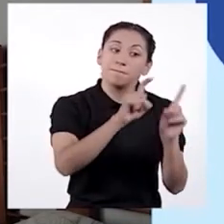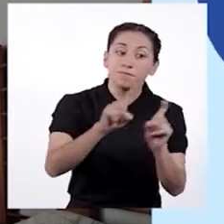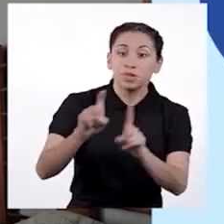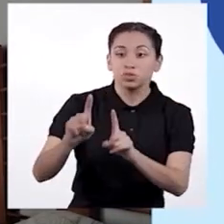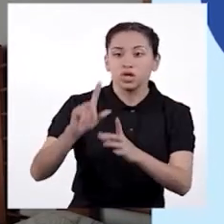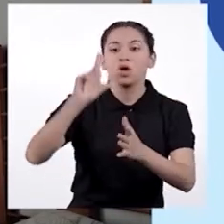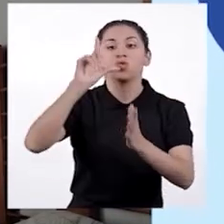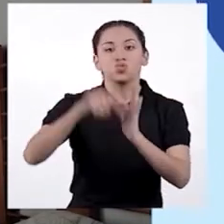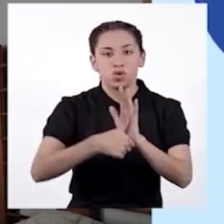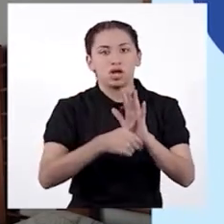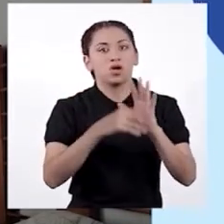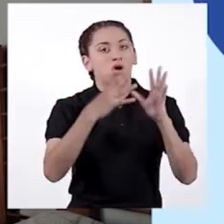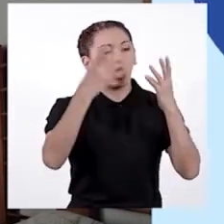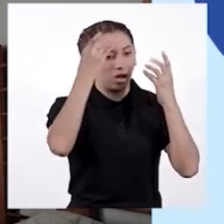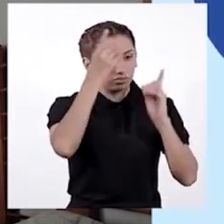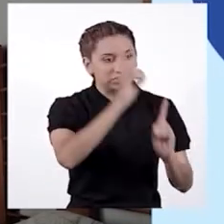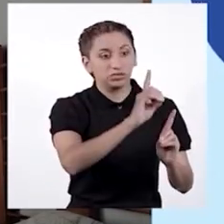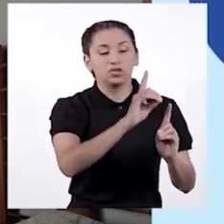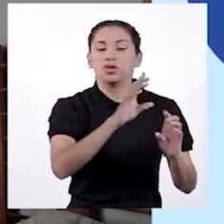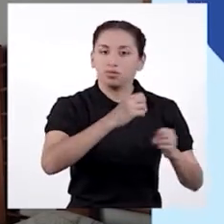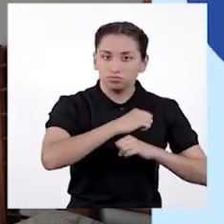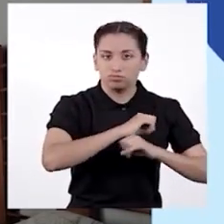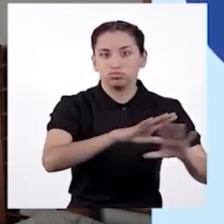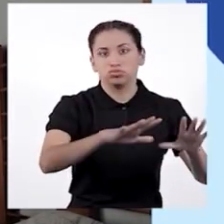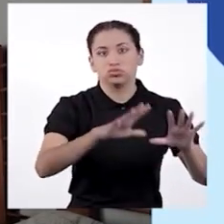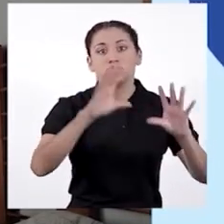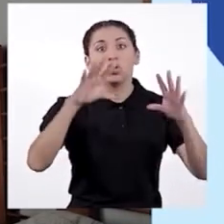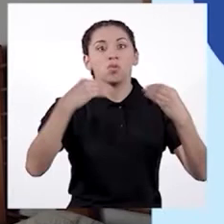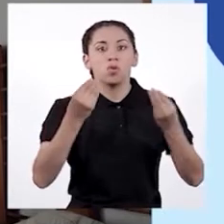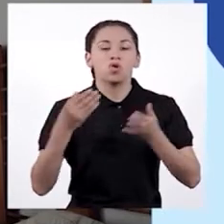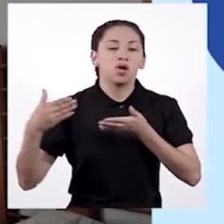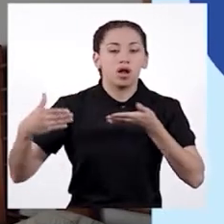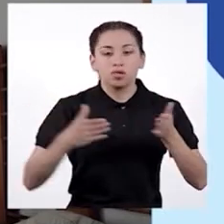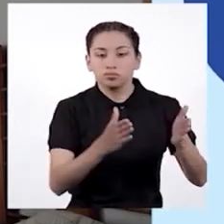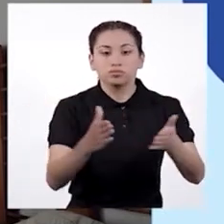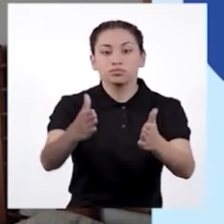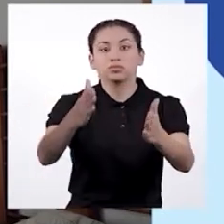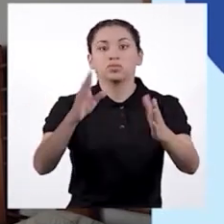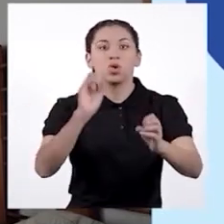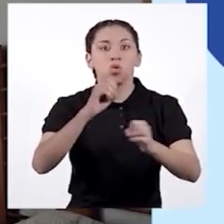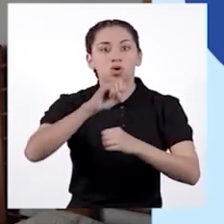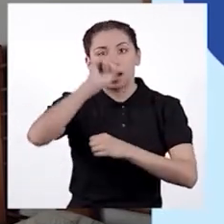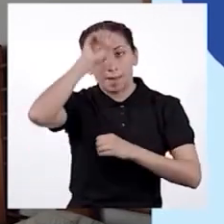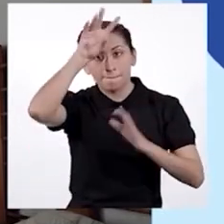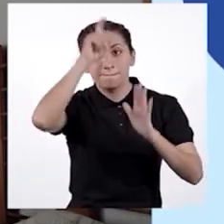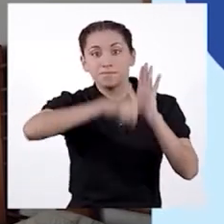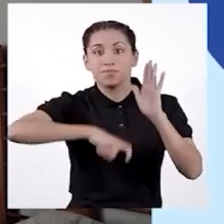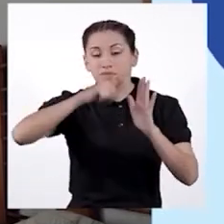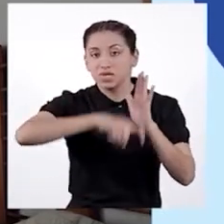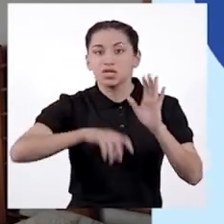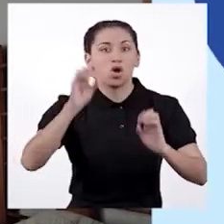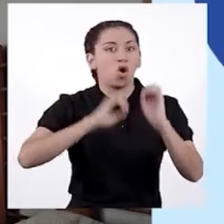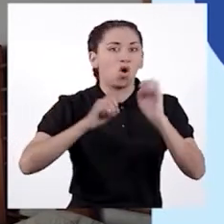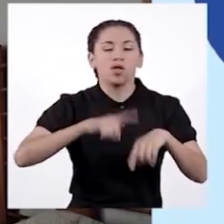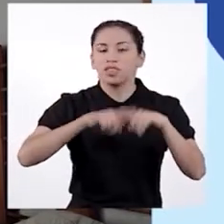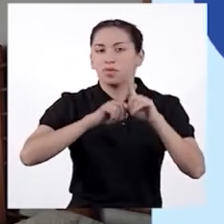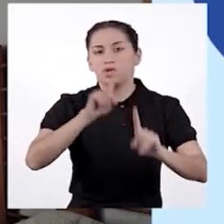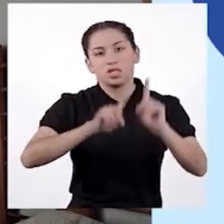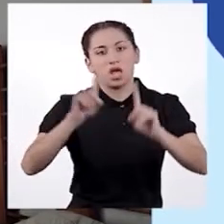consultarles antes de adoptar medidas que le puedan afectar, como las carreteras, una mina o inclusive